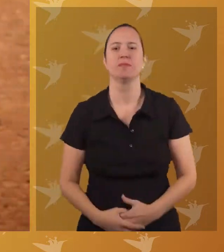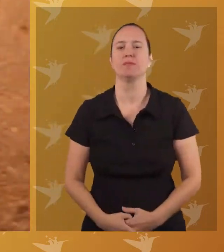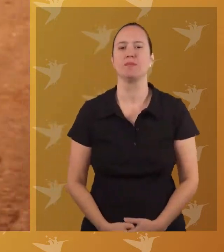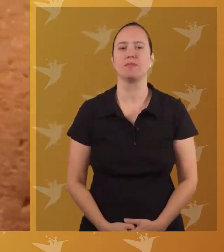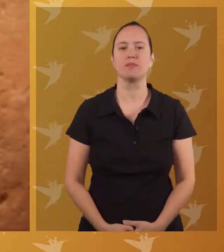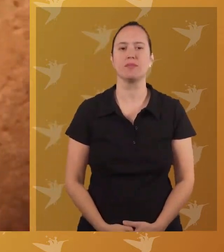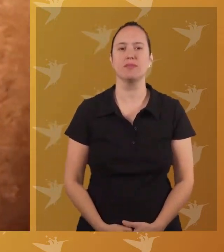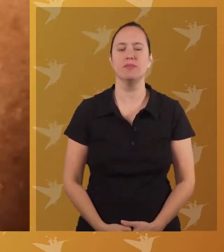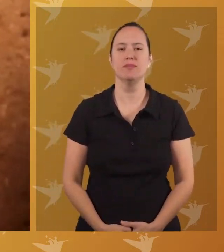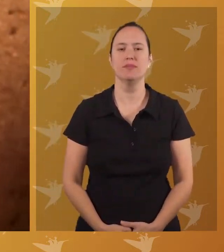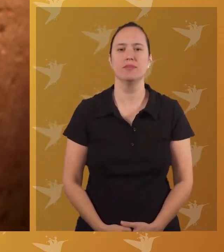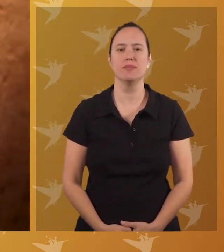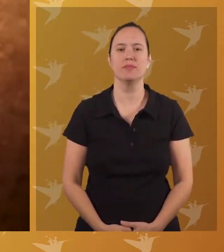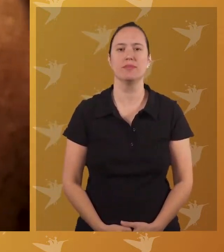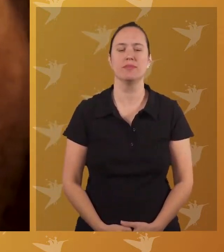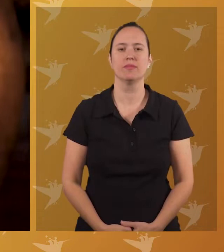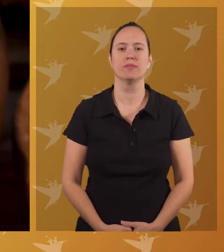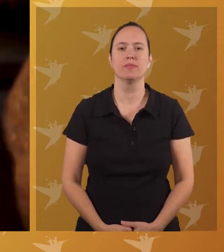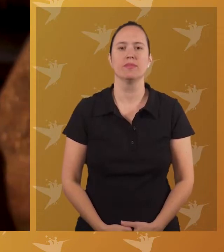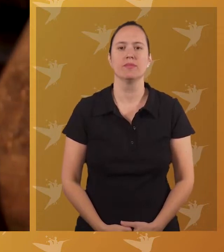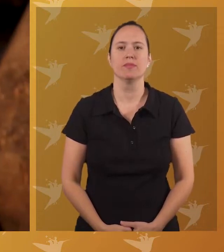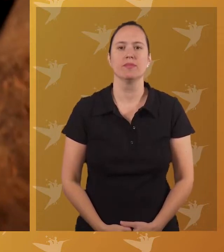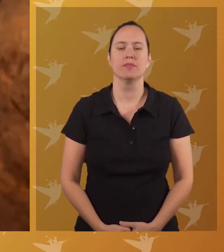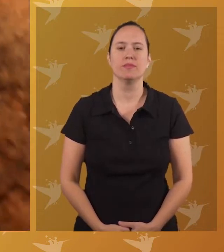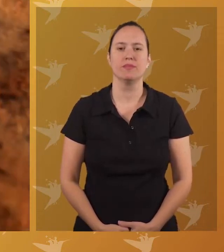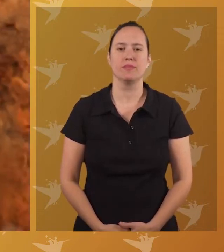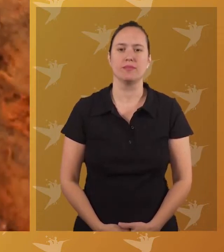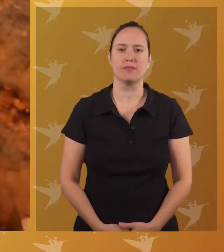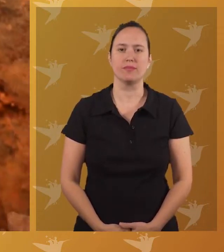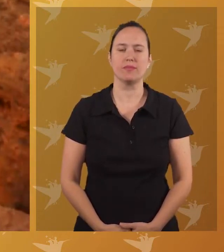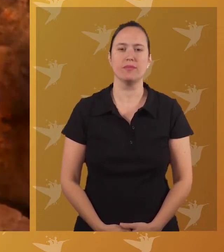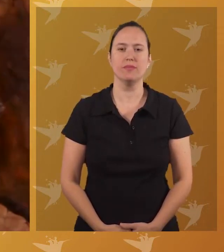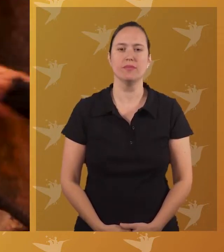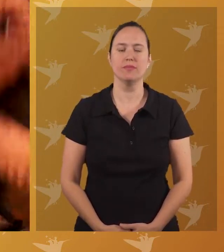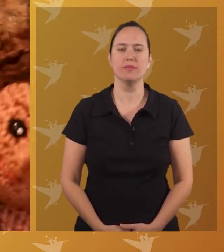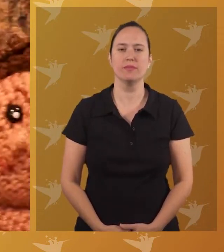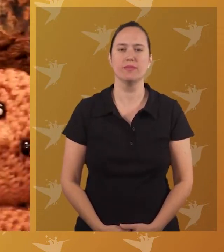Siglos atrás, Domingo, un esclavo, camina con dificultad hasta caer desmayado.